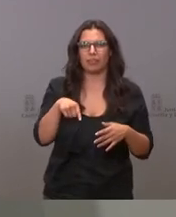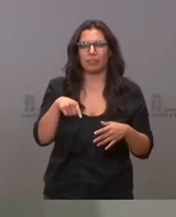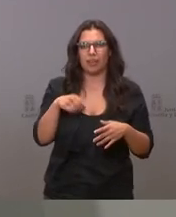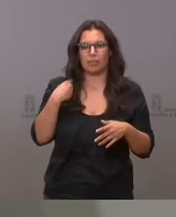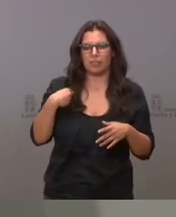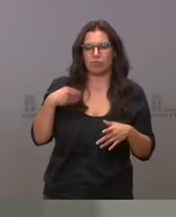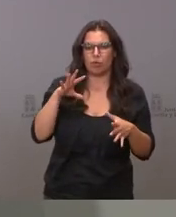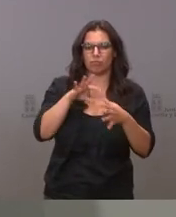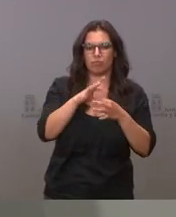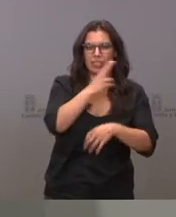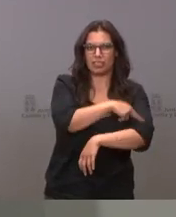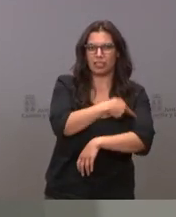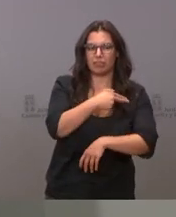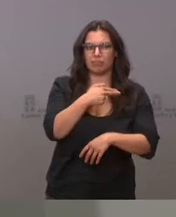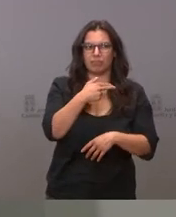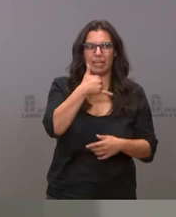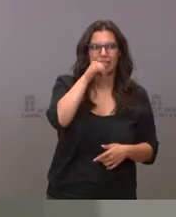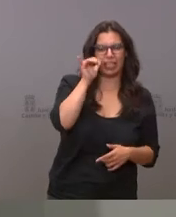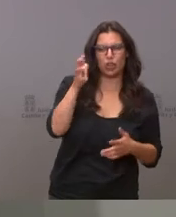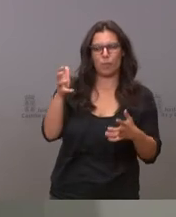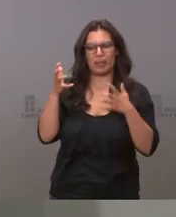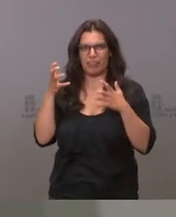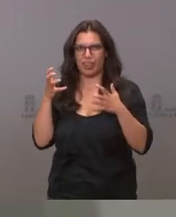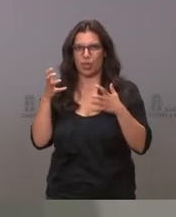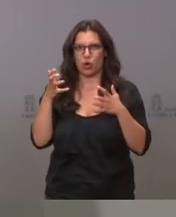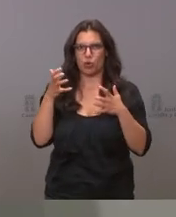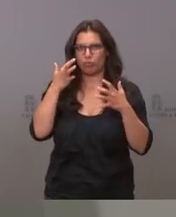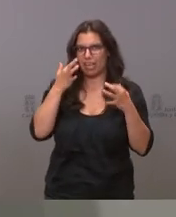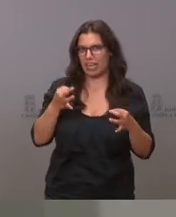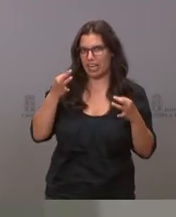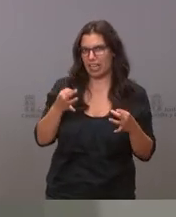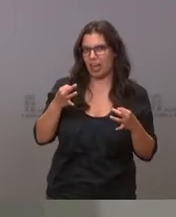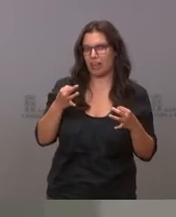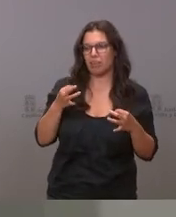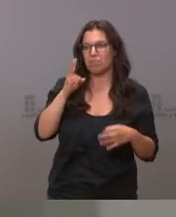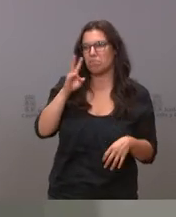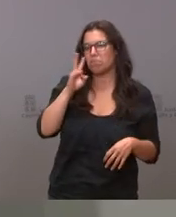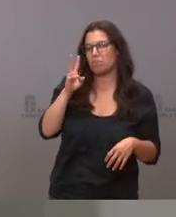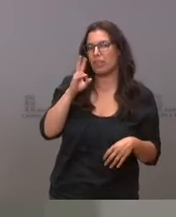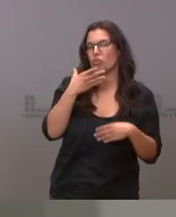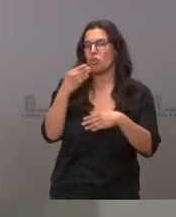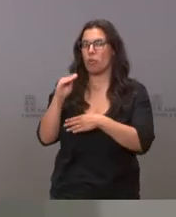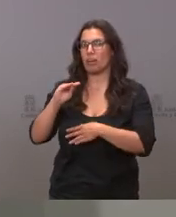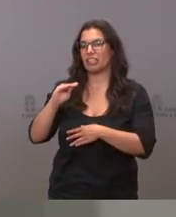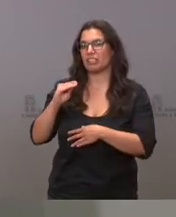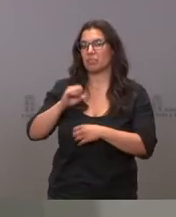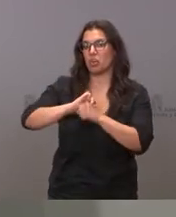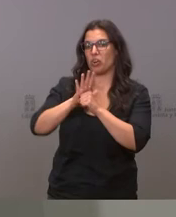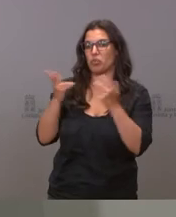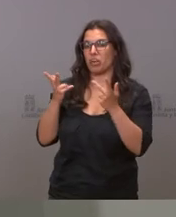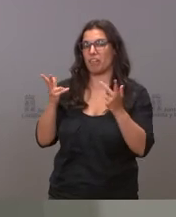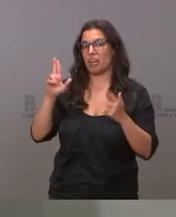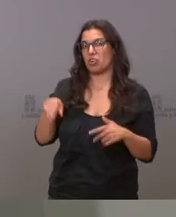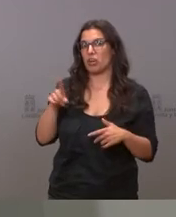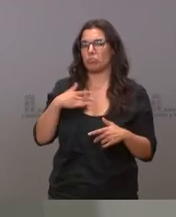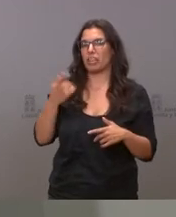sanitario de la relación riesgo-beneficio dado como se comporta el coronavirus en esta edad sea factible o sea recomendable habrá que esperar